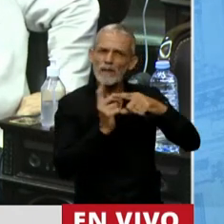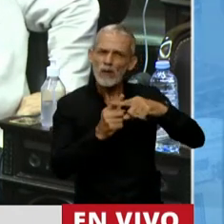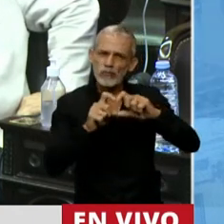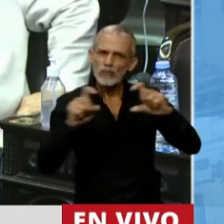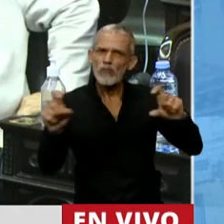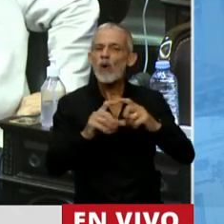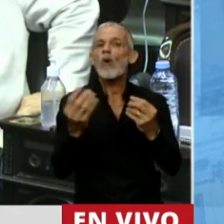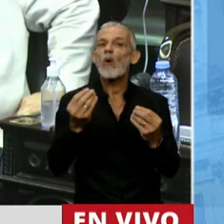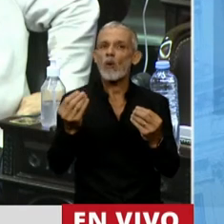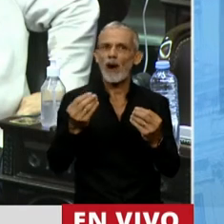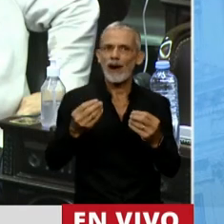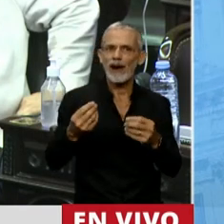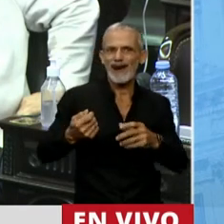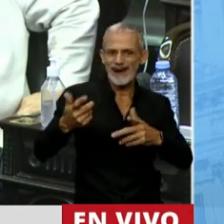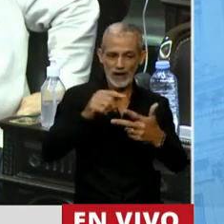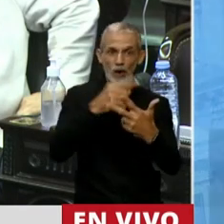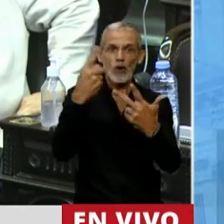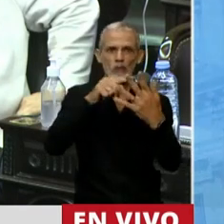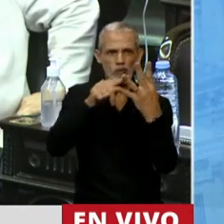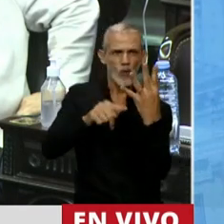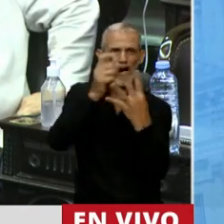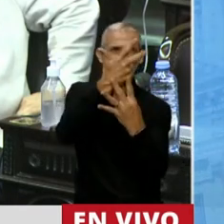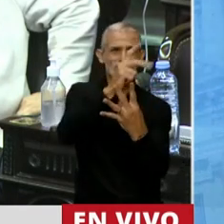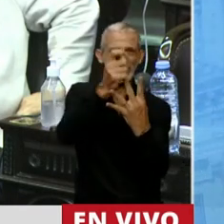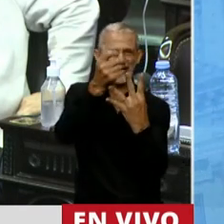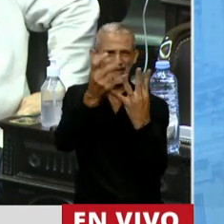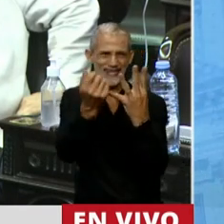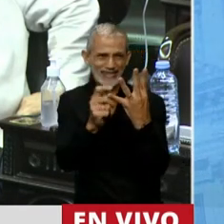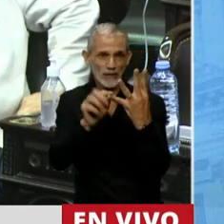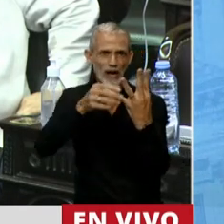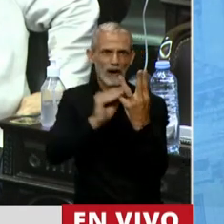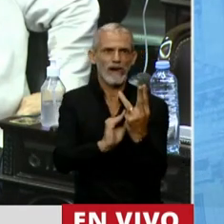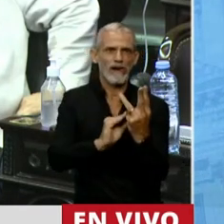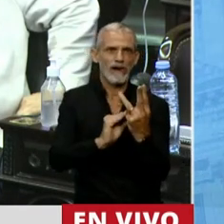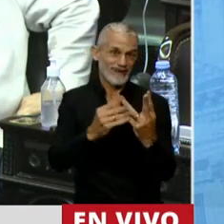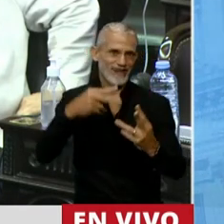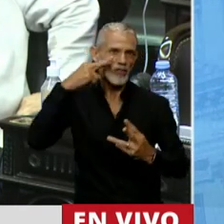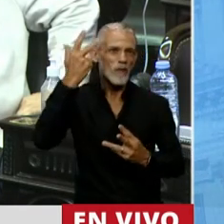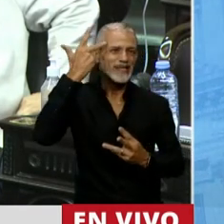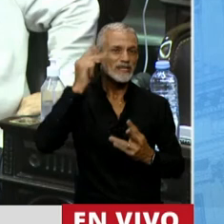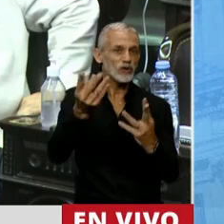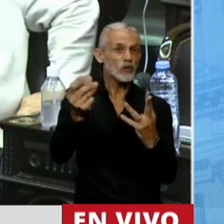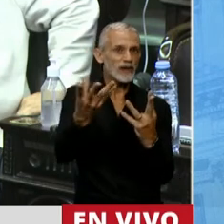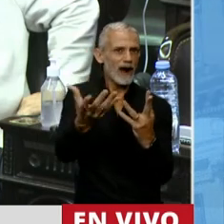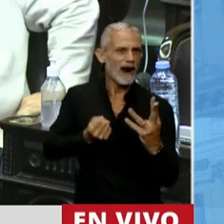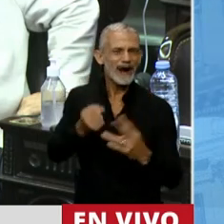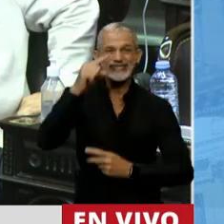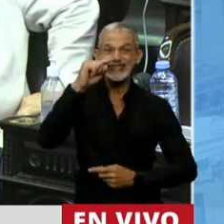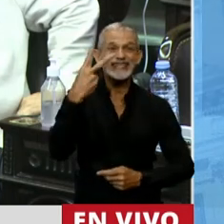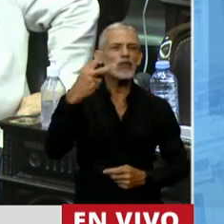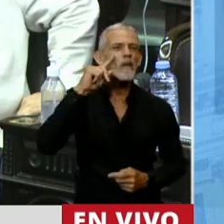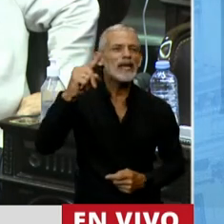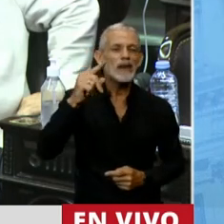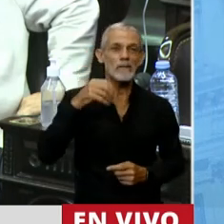permitió omitir el ajuste de un trimestre y generó un ahorro fiscal, solo en el 2018, de pesos 72 mil